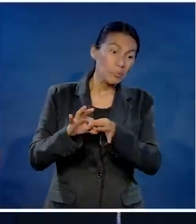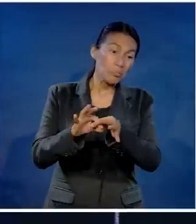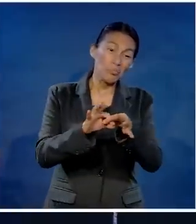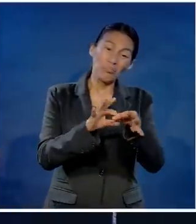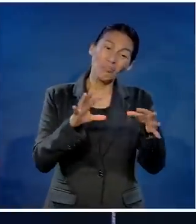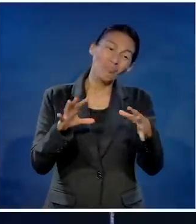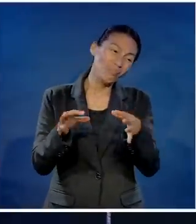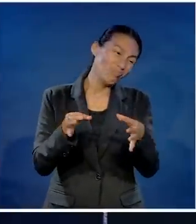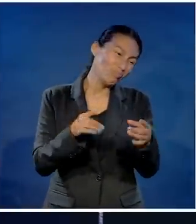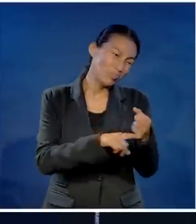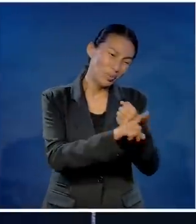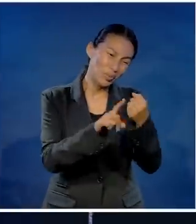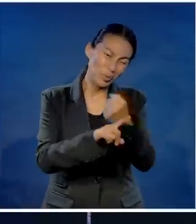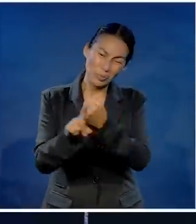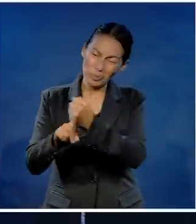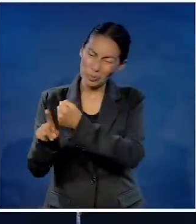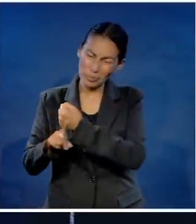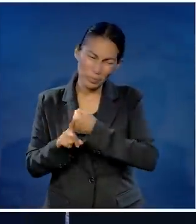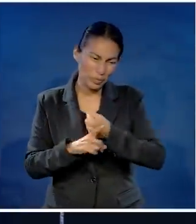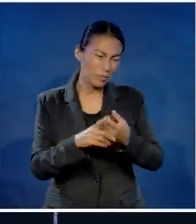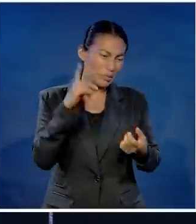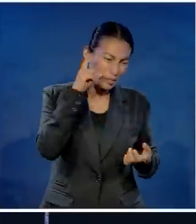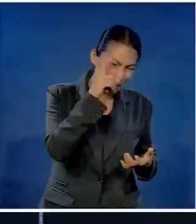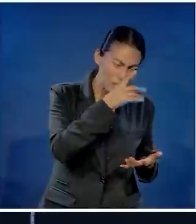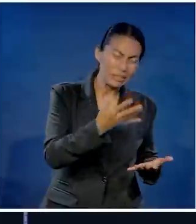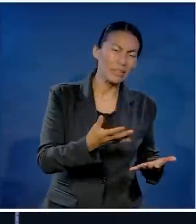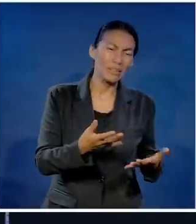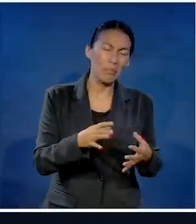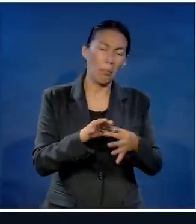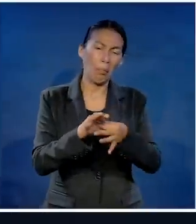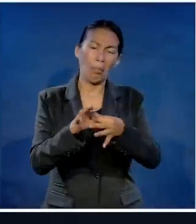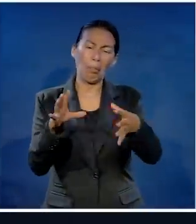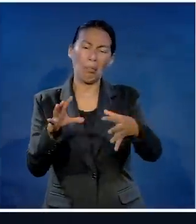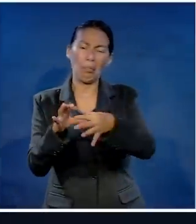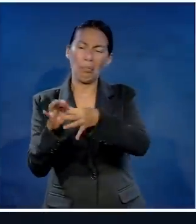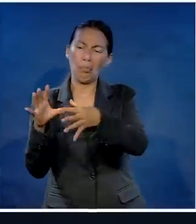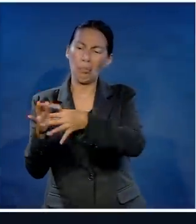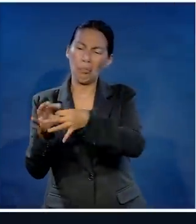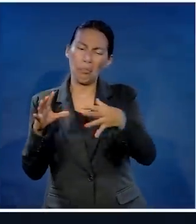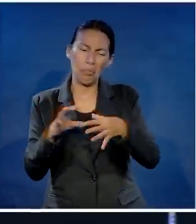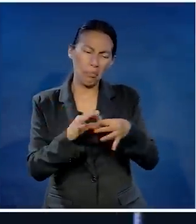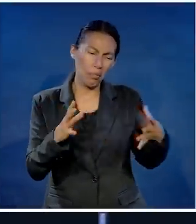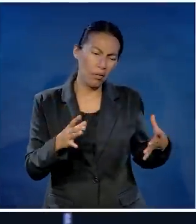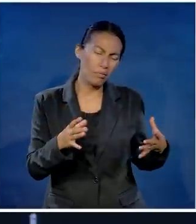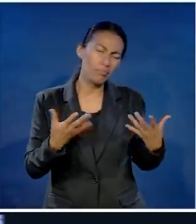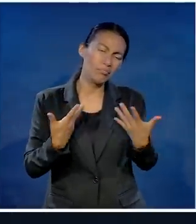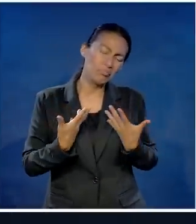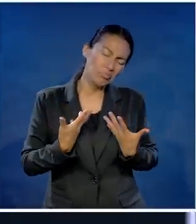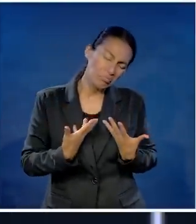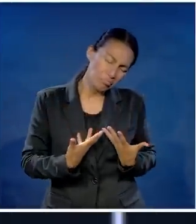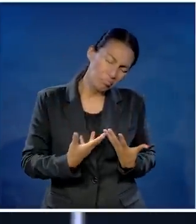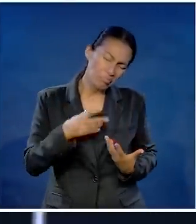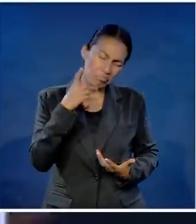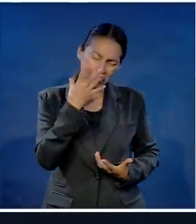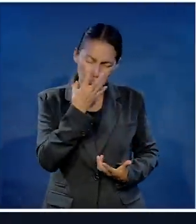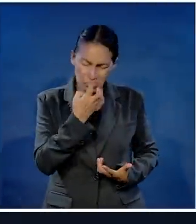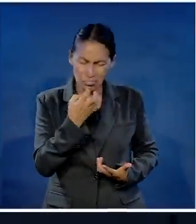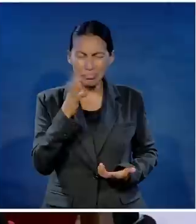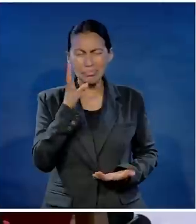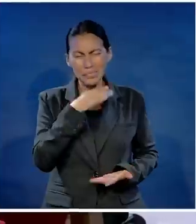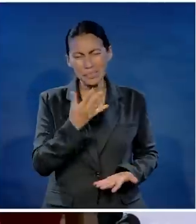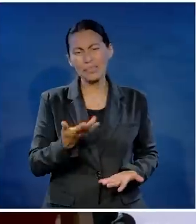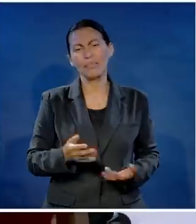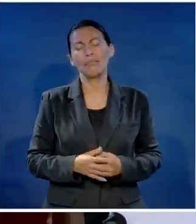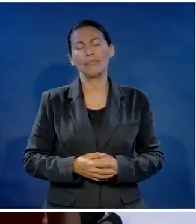Mientras más amargas sus relaciones, más infeliz somos. Y esto uno lo puede encontrar en todos los contextos. Por ejemplo,